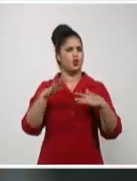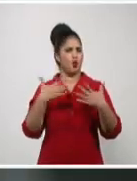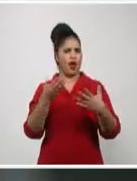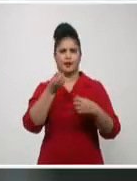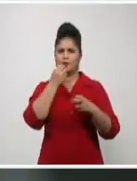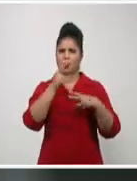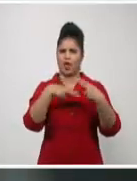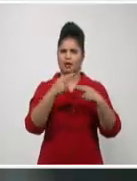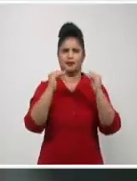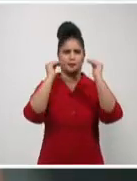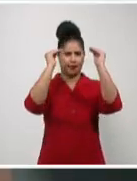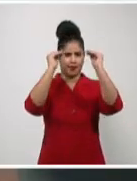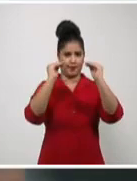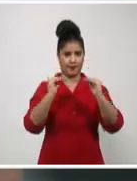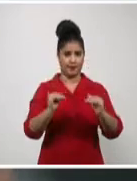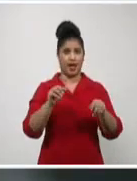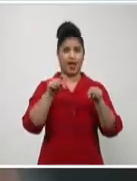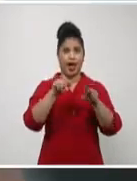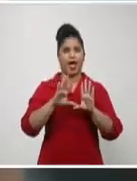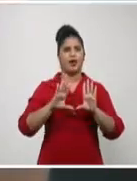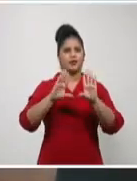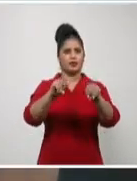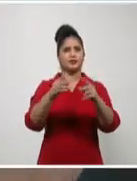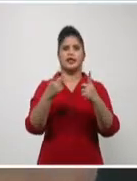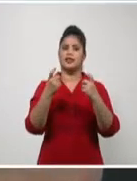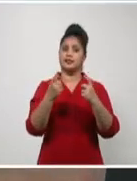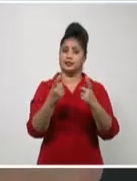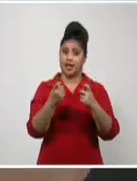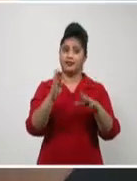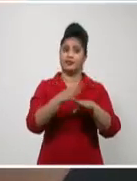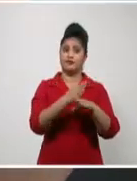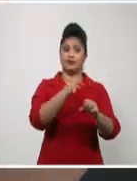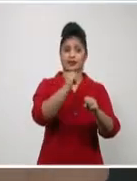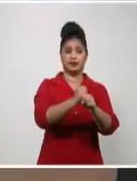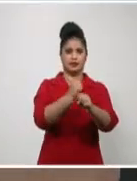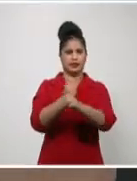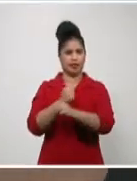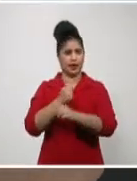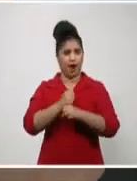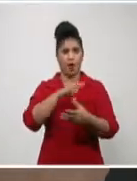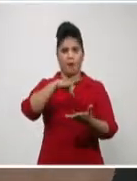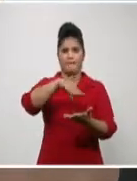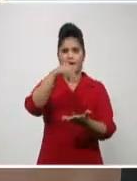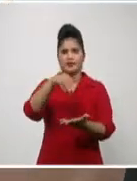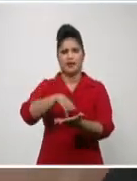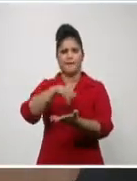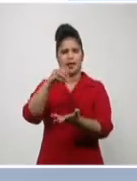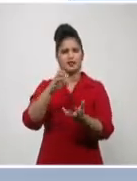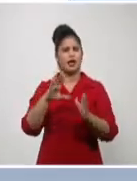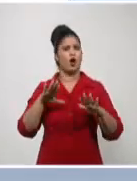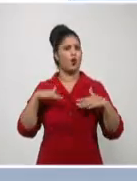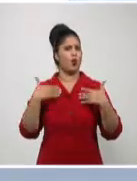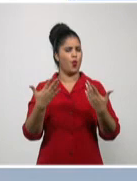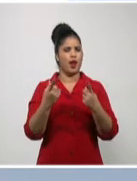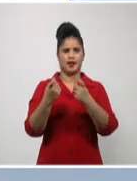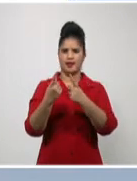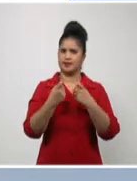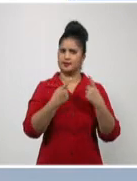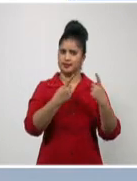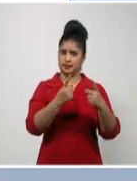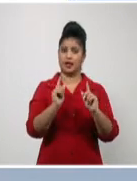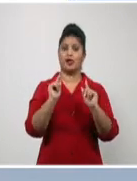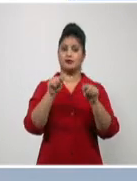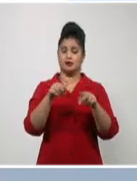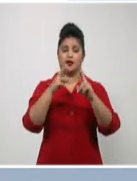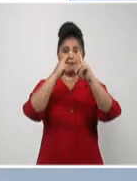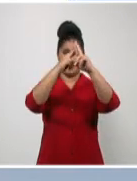herramienta contiene las necesidades de entidades de alcance nacional, de organizaciones superiores, de dirección empresarial, así como cooperativas y trabajadores por